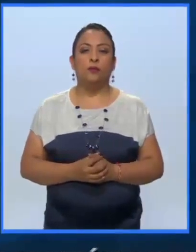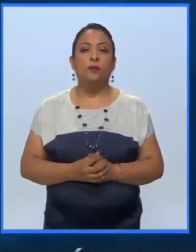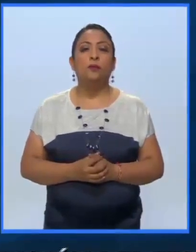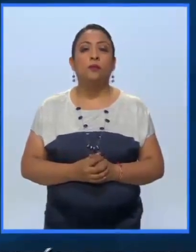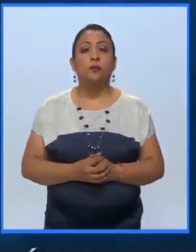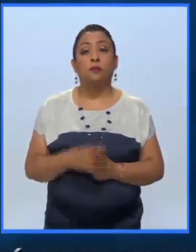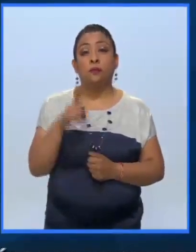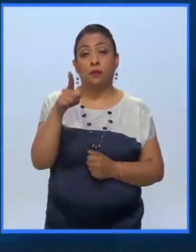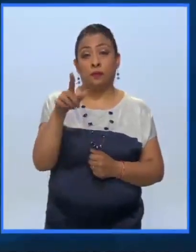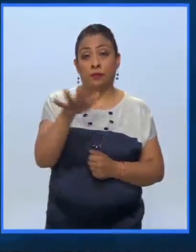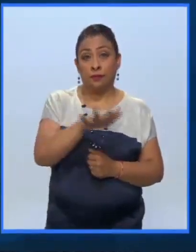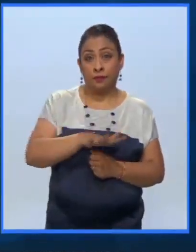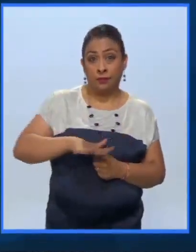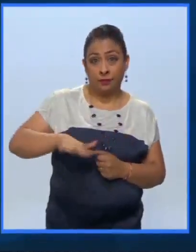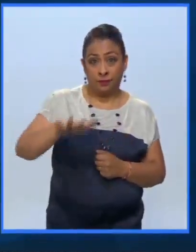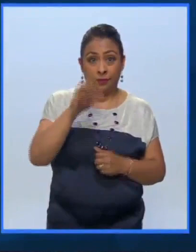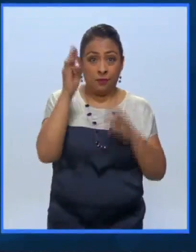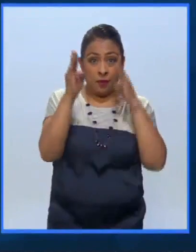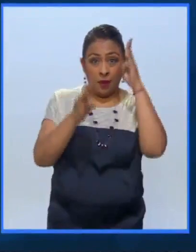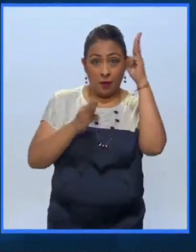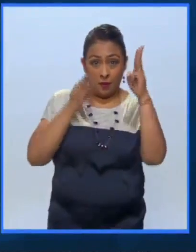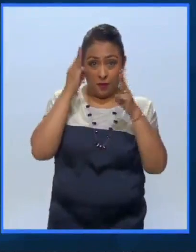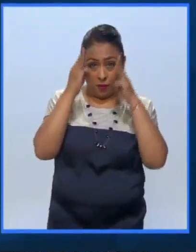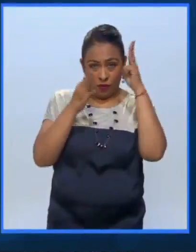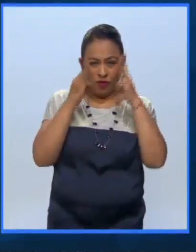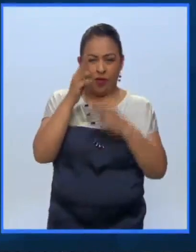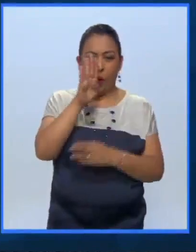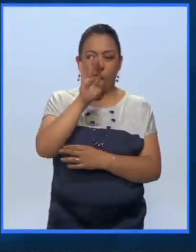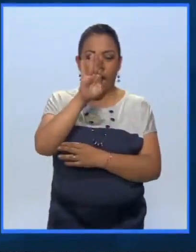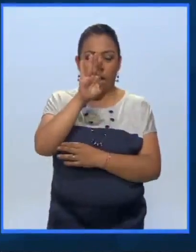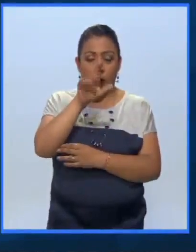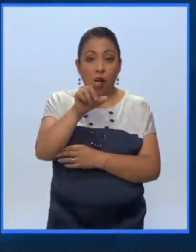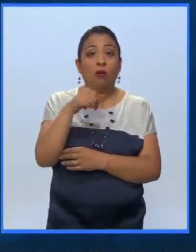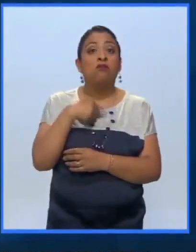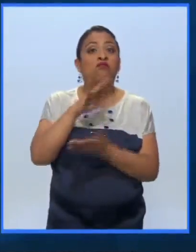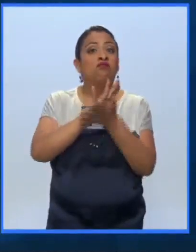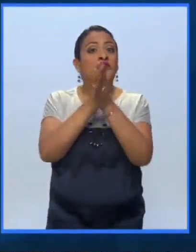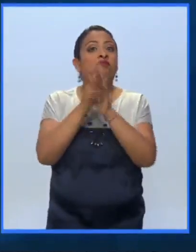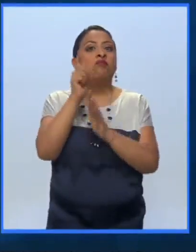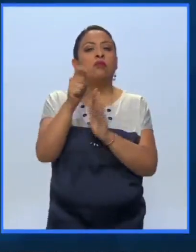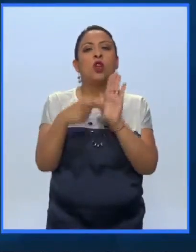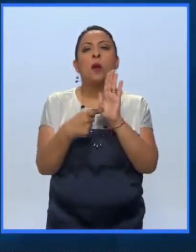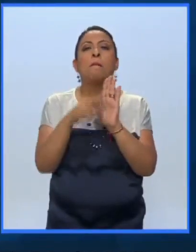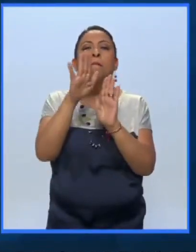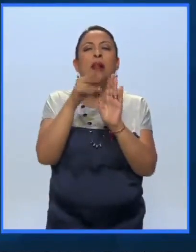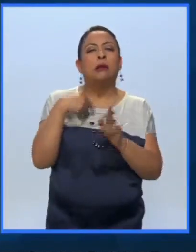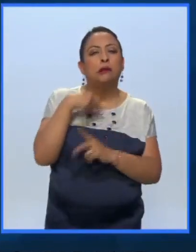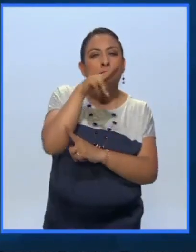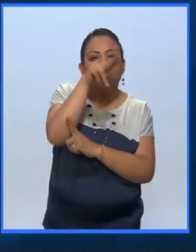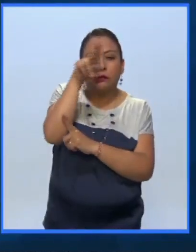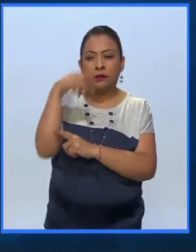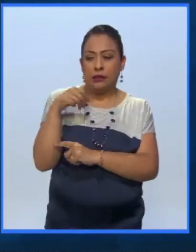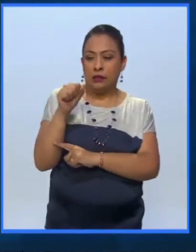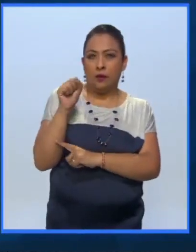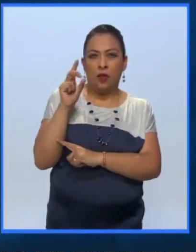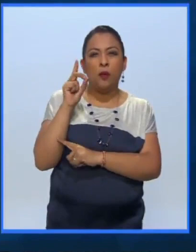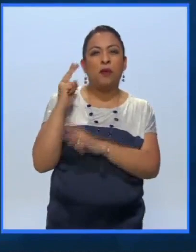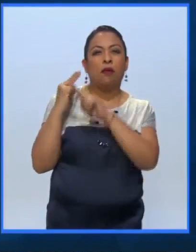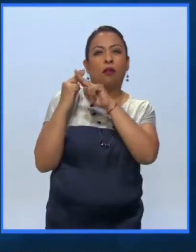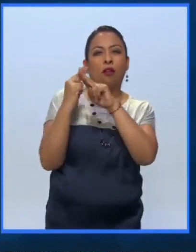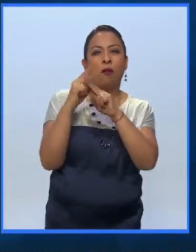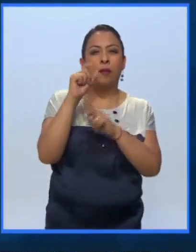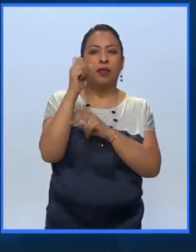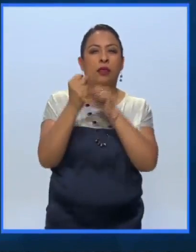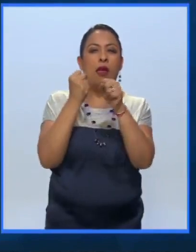La superficie del emblemático Museo Guggenheim de Bilbao se ha convertido en un lienzo este fin de semana para celebrar los 20